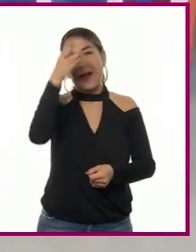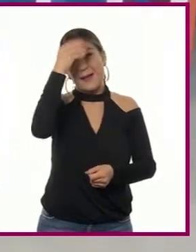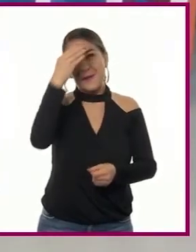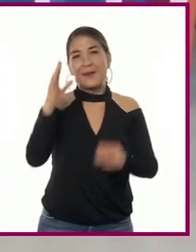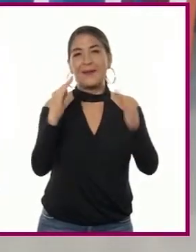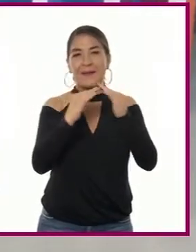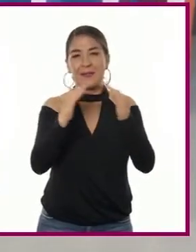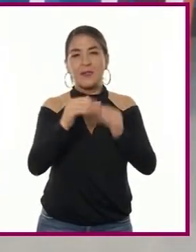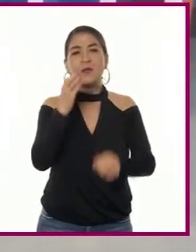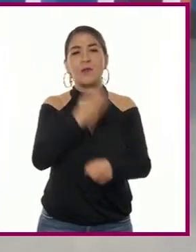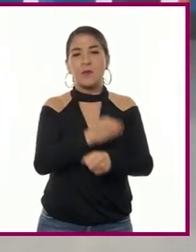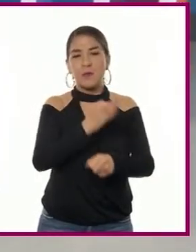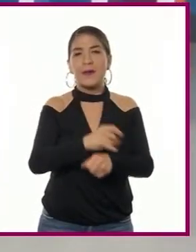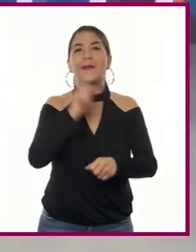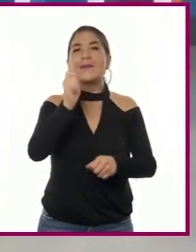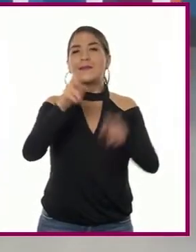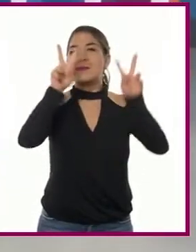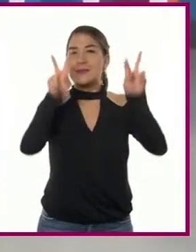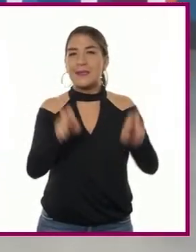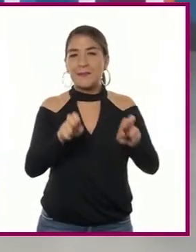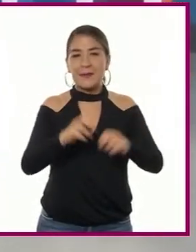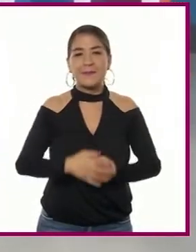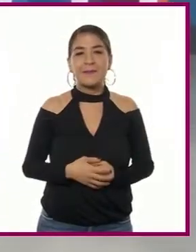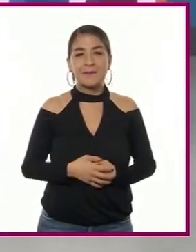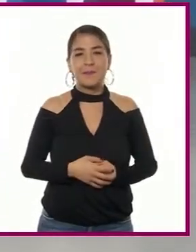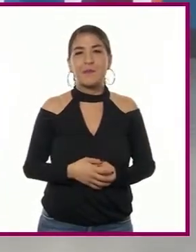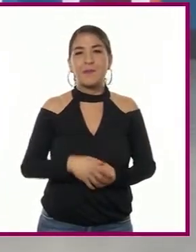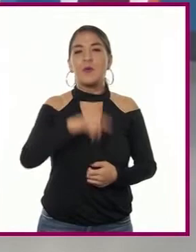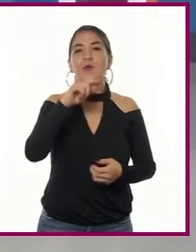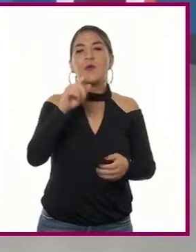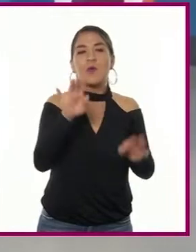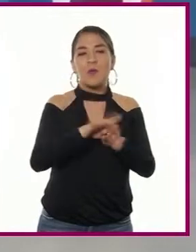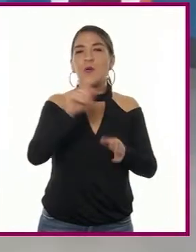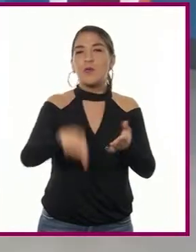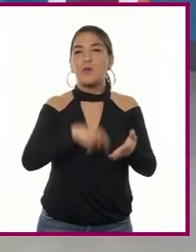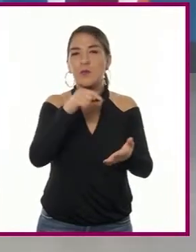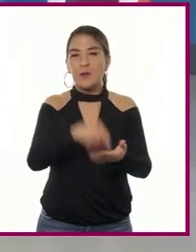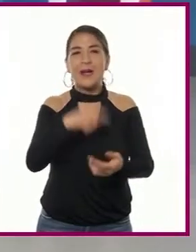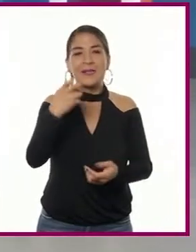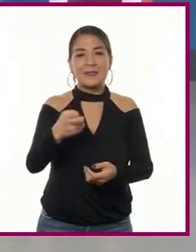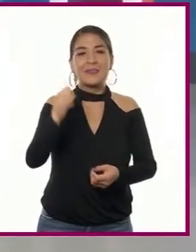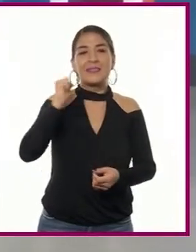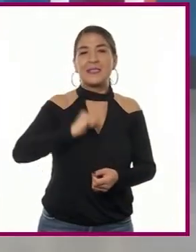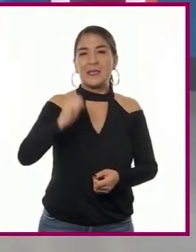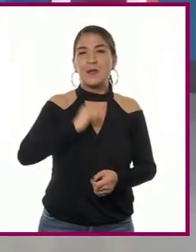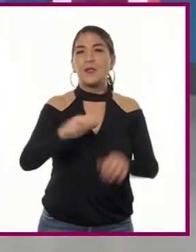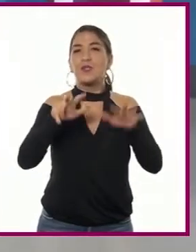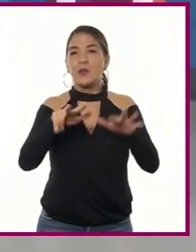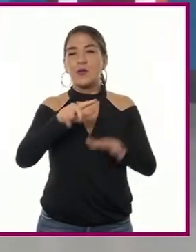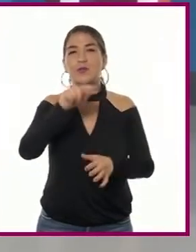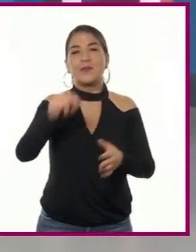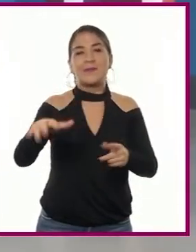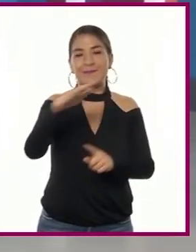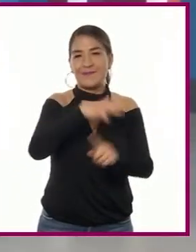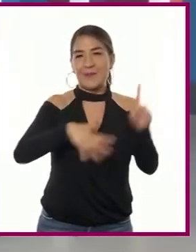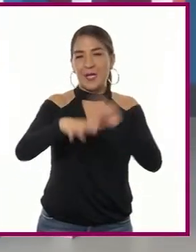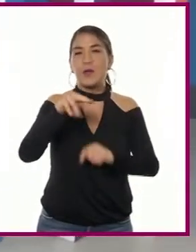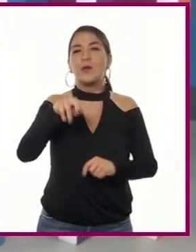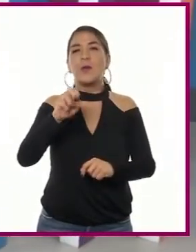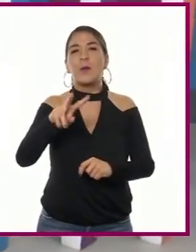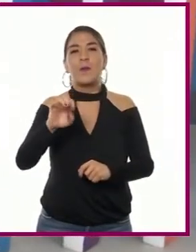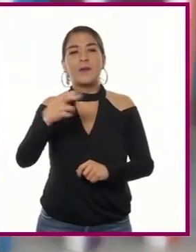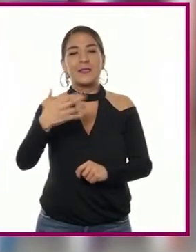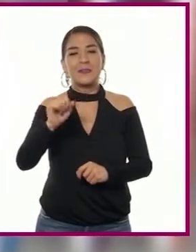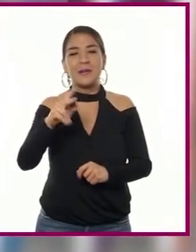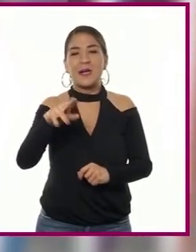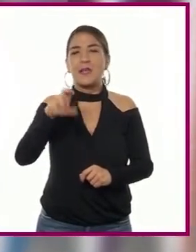Hoy abordaremos un tema titulado Panorama del periodo siglo XVIII nuevo hispano. El propósito de esta sesión